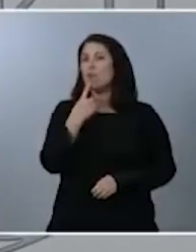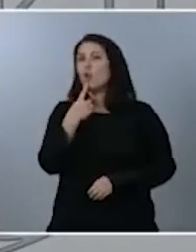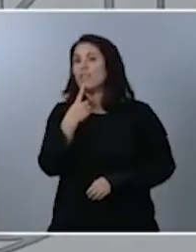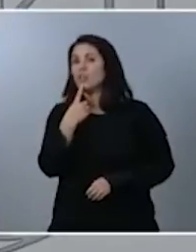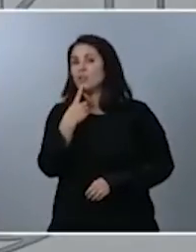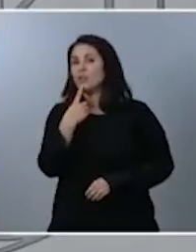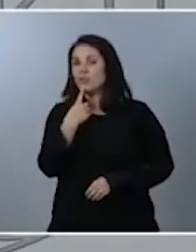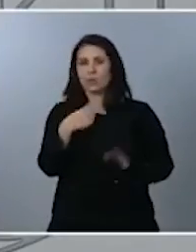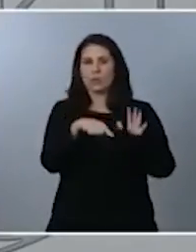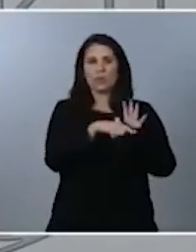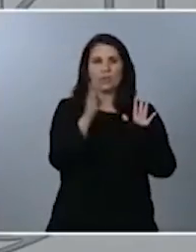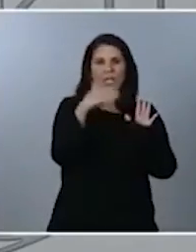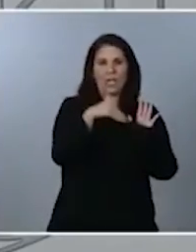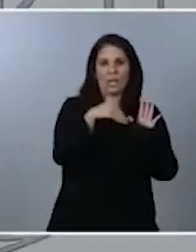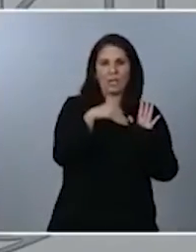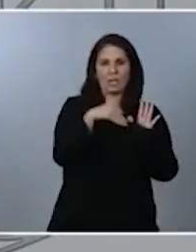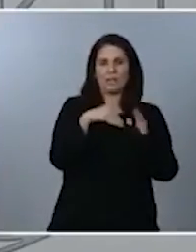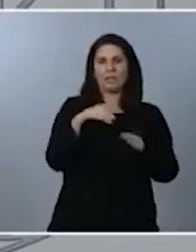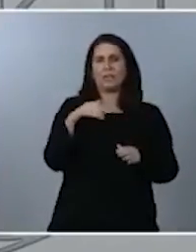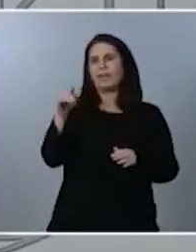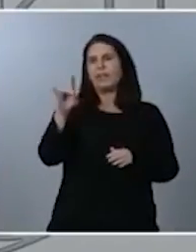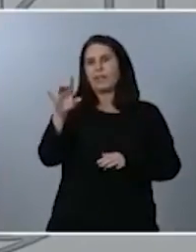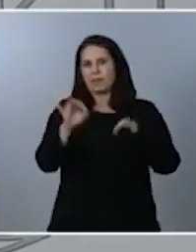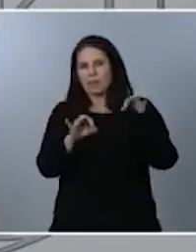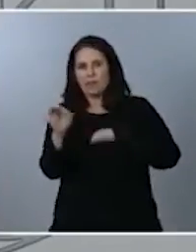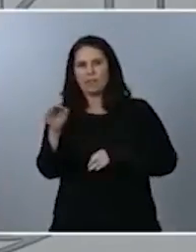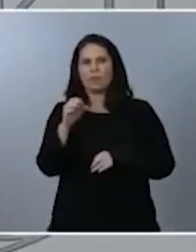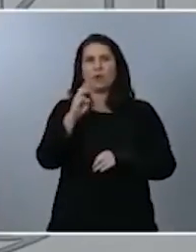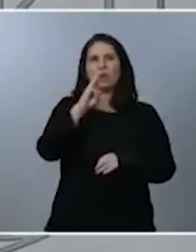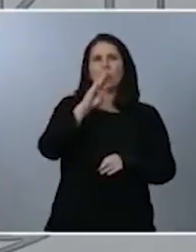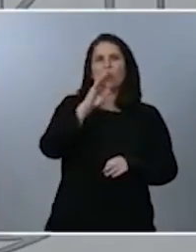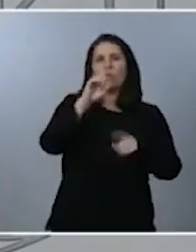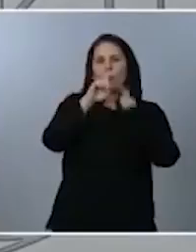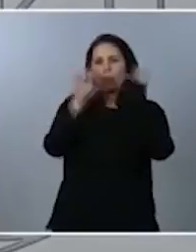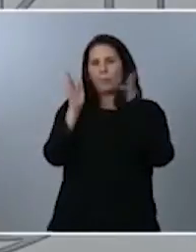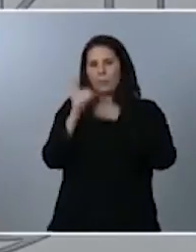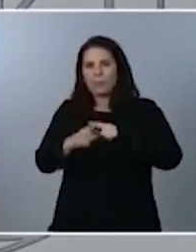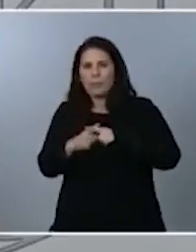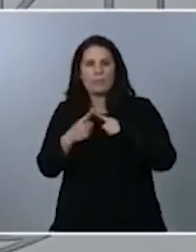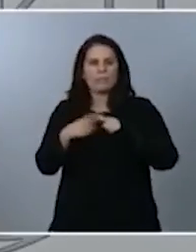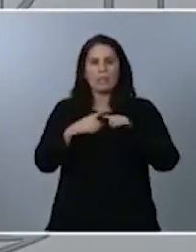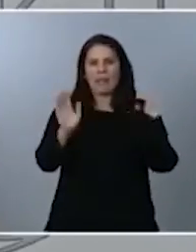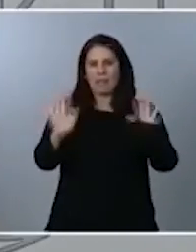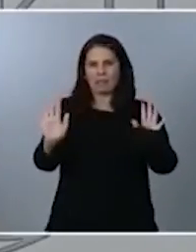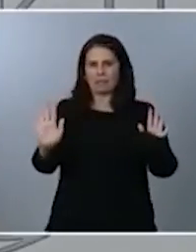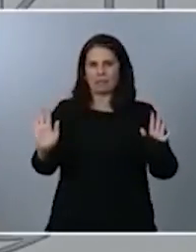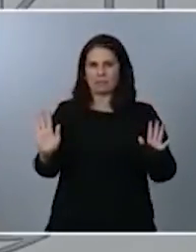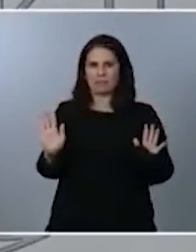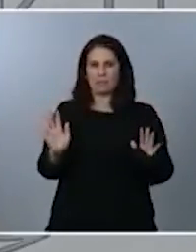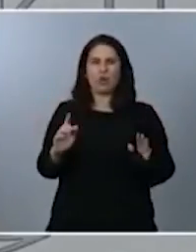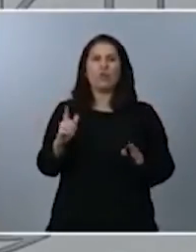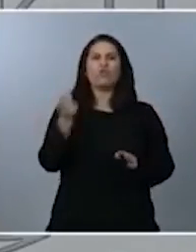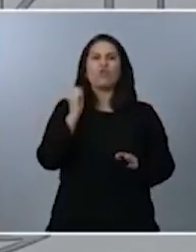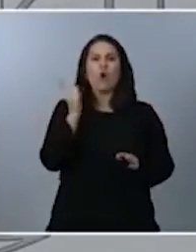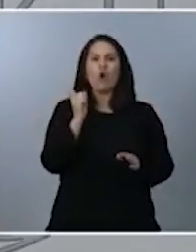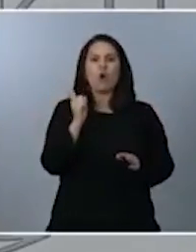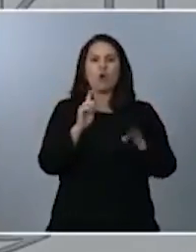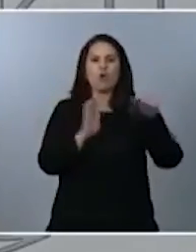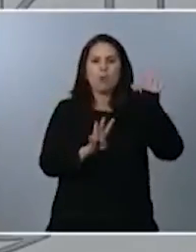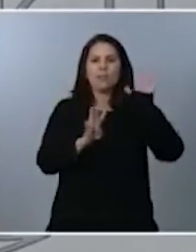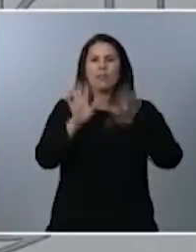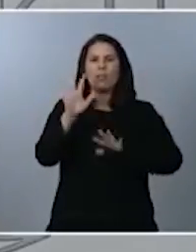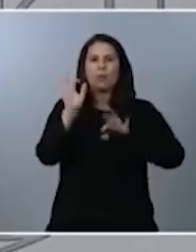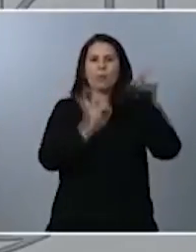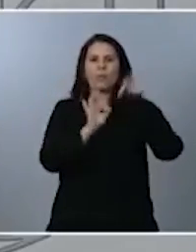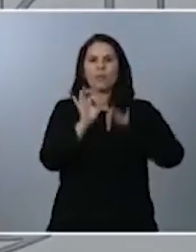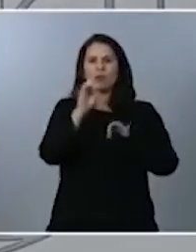% ni temas relativos a las pymes, va solo la disminución al 95% de esa exención